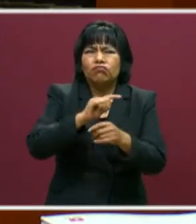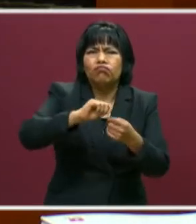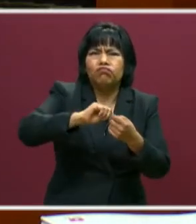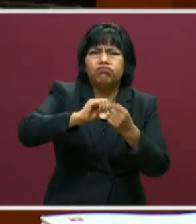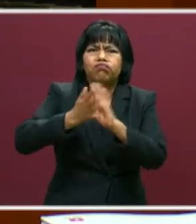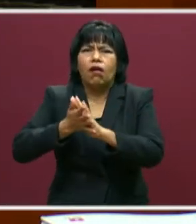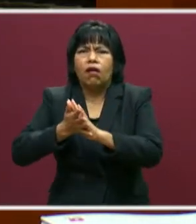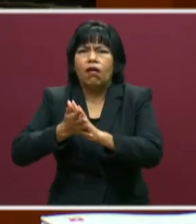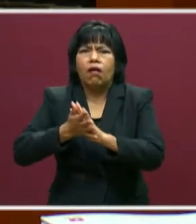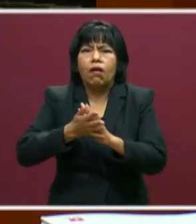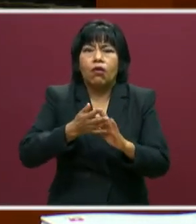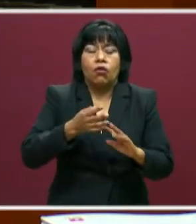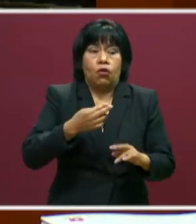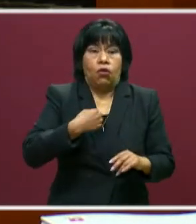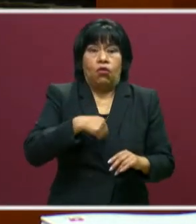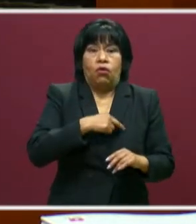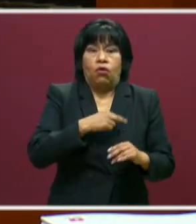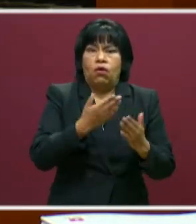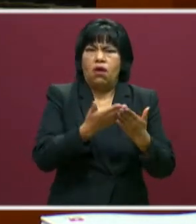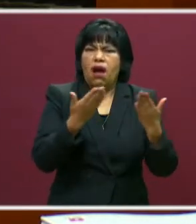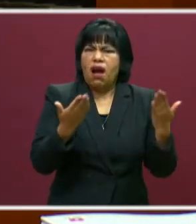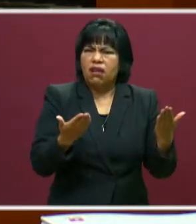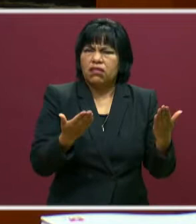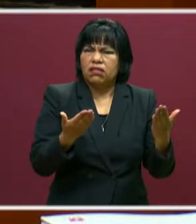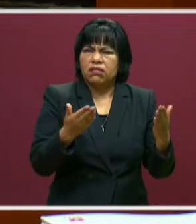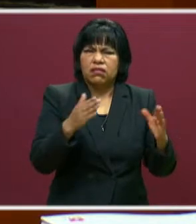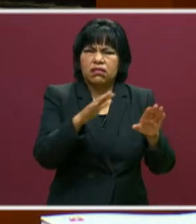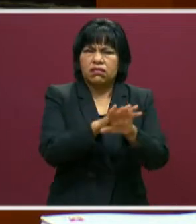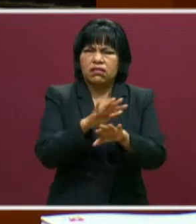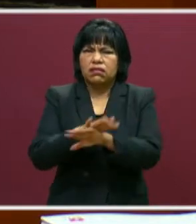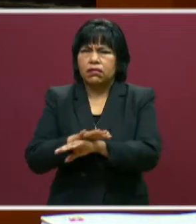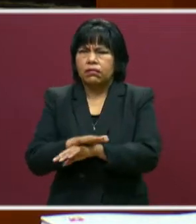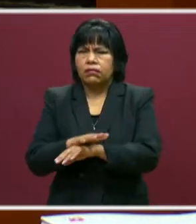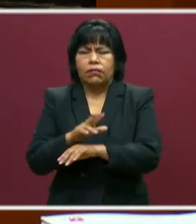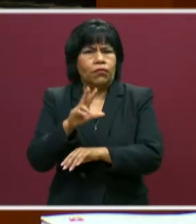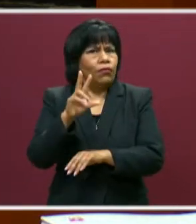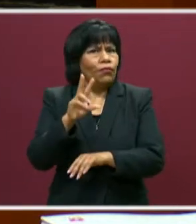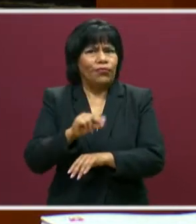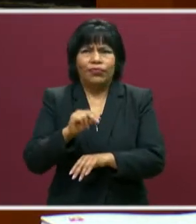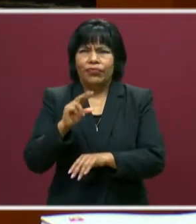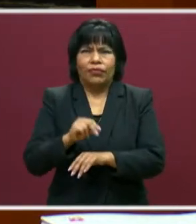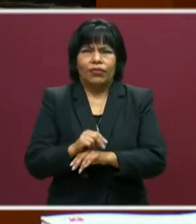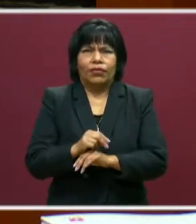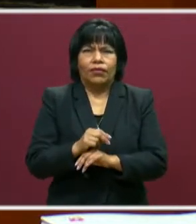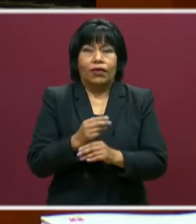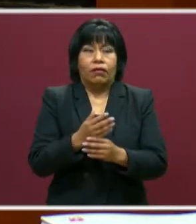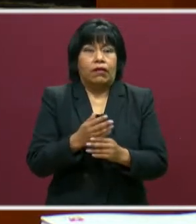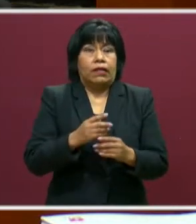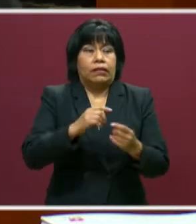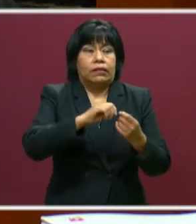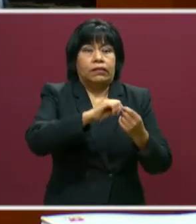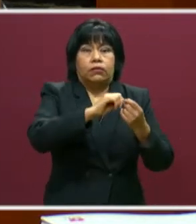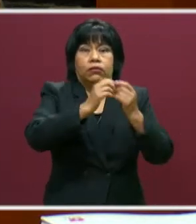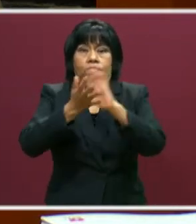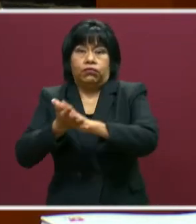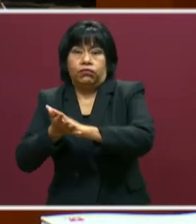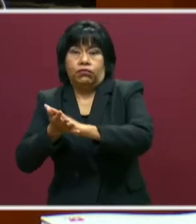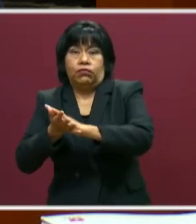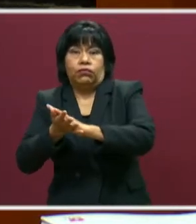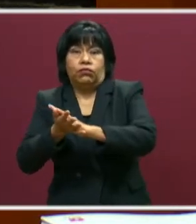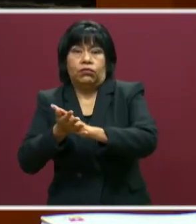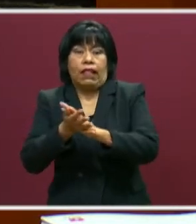podríamos decir que no estamos en una época de cambios, sino que estamos en un cambio de época.